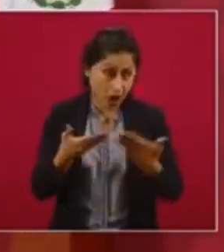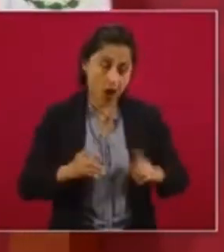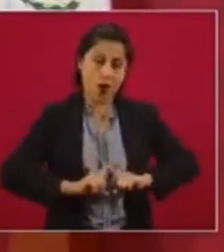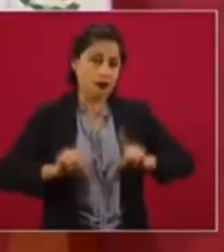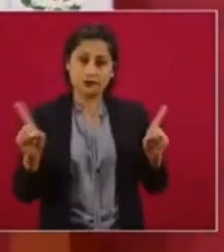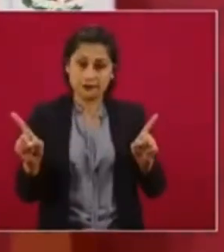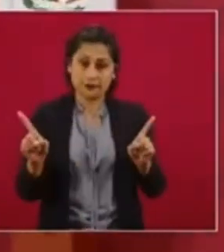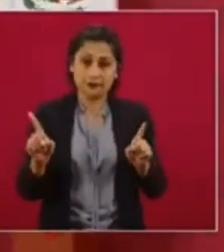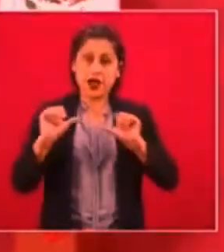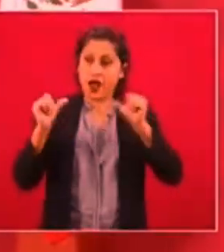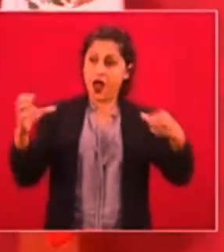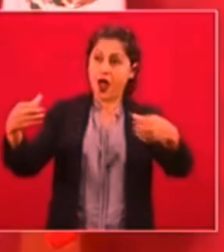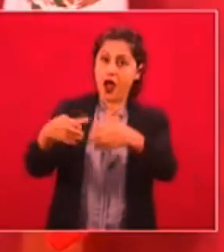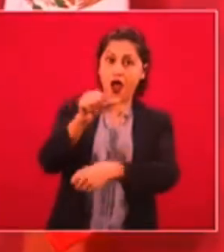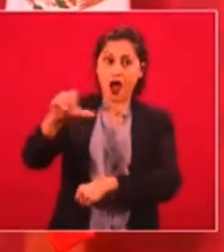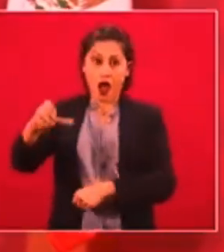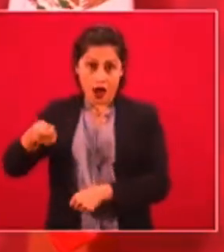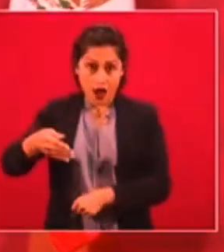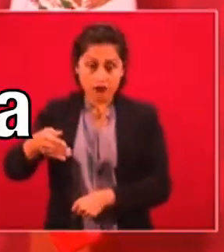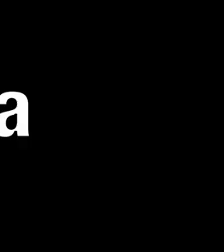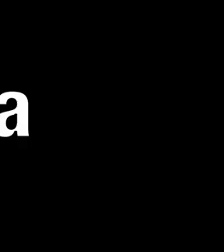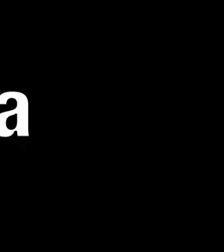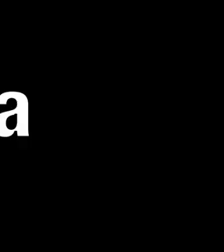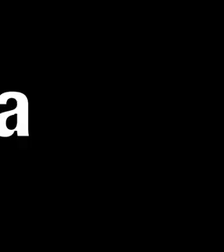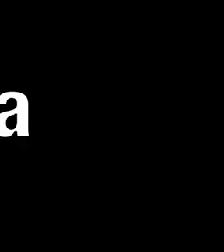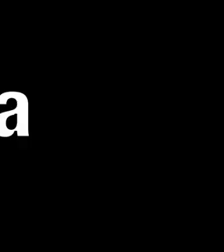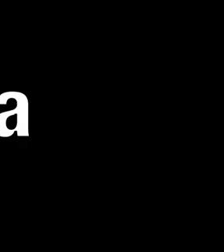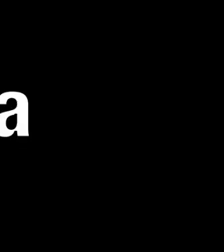llamada sociedad civil ahora es pueblo no es el pueblo